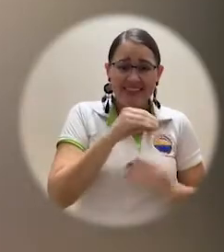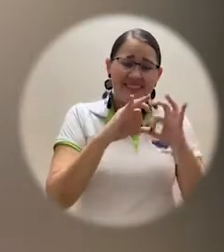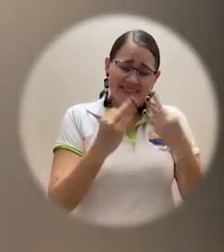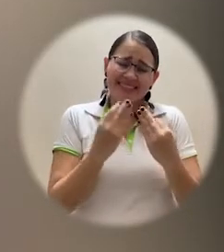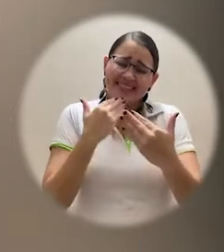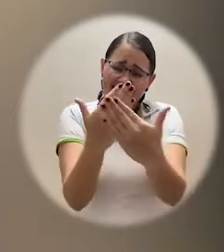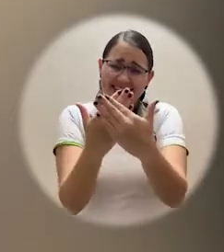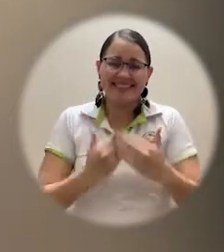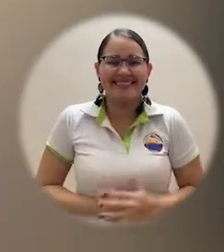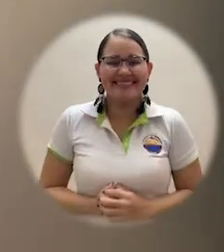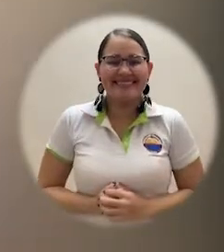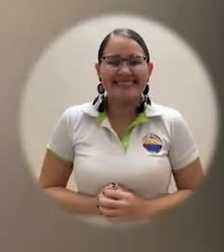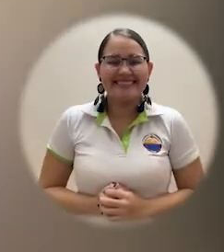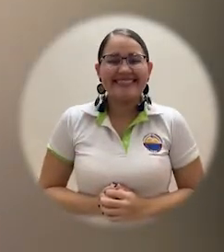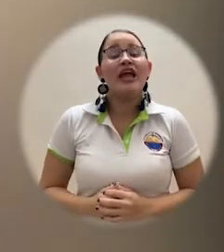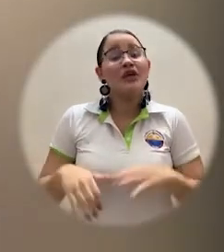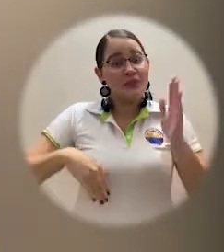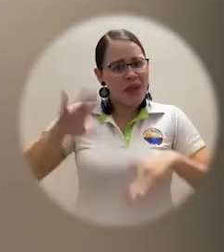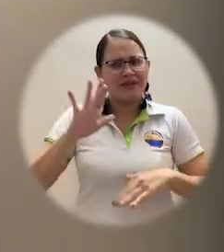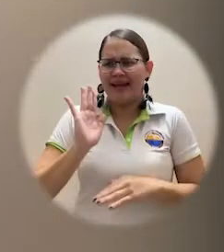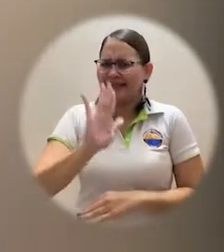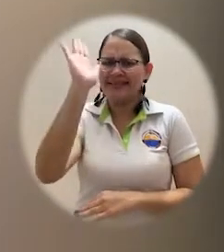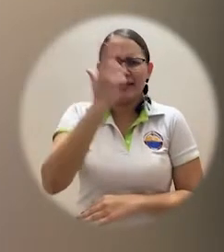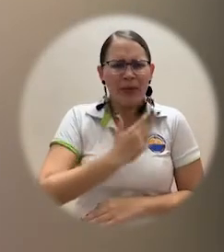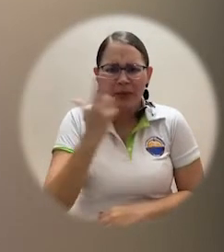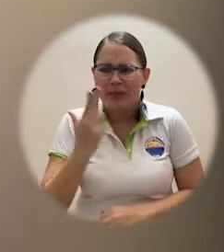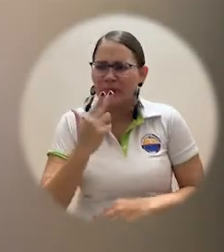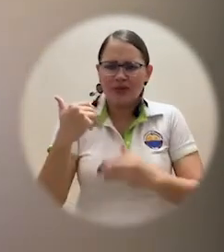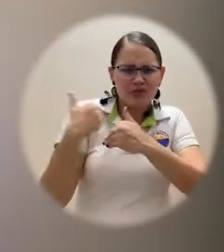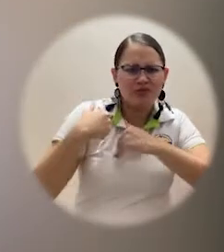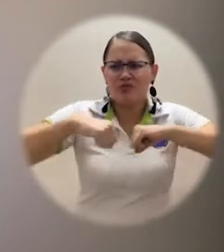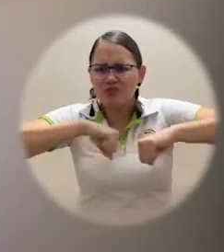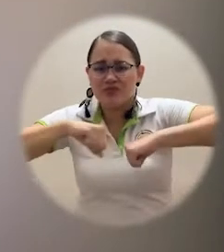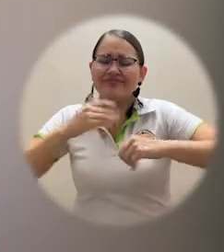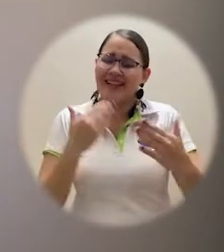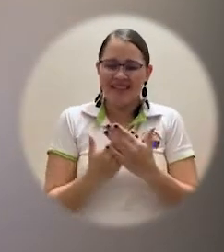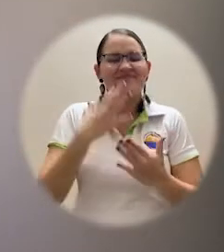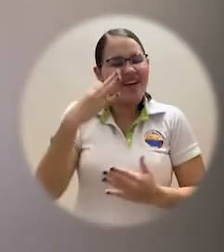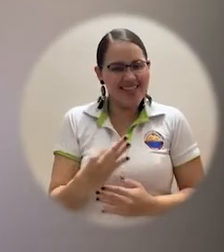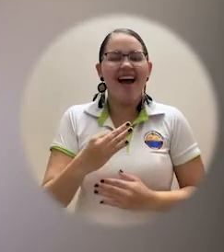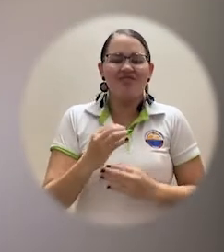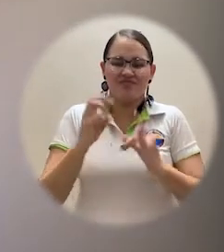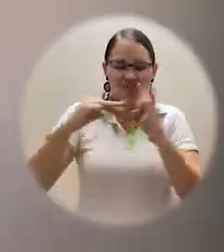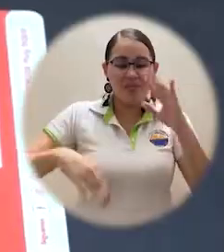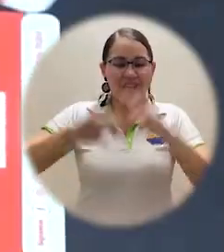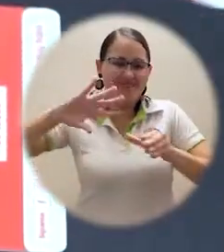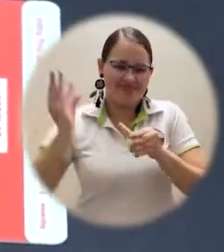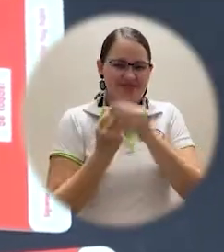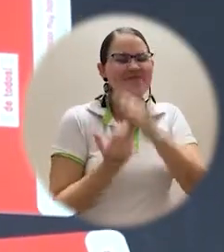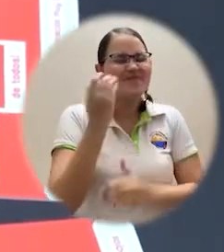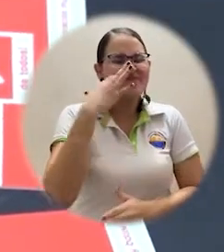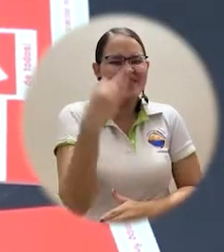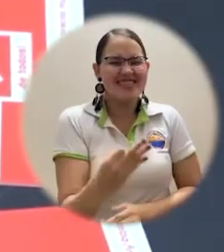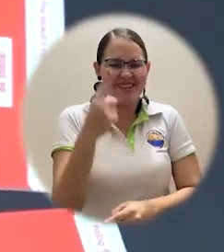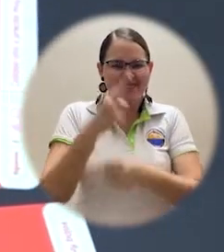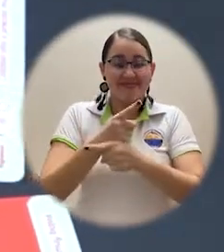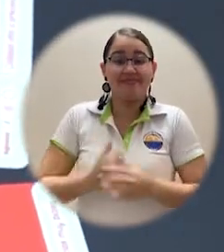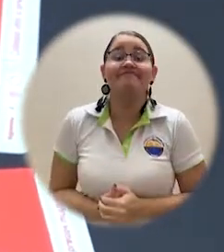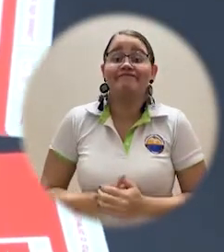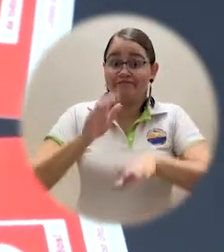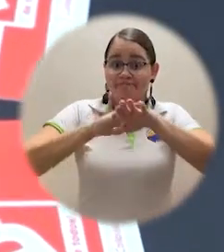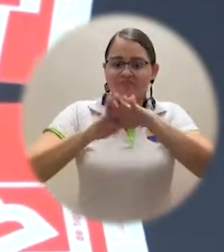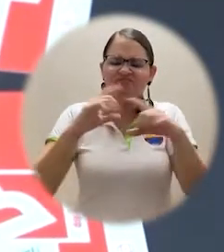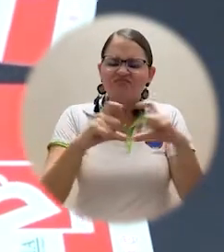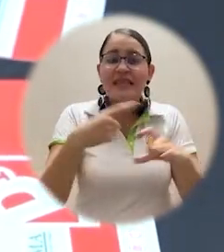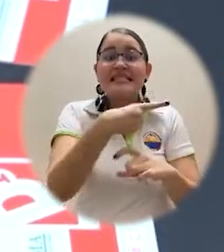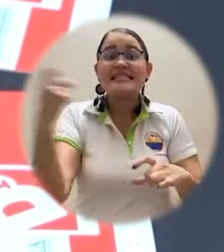Queremos darle las gracias por su compromiso y por su apoyo, por una universidad más incluyente e innovadora. Son en total 100 bonos